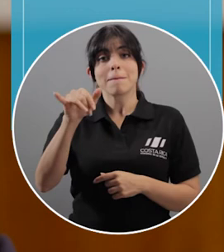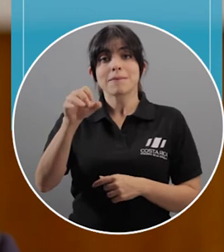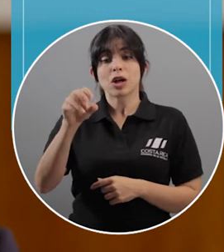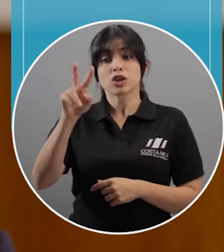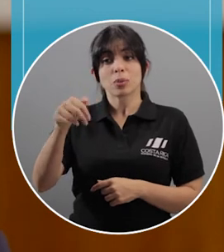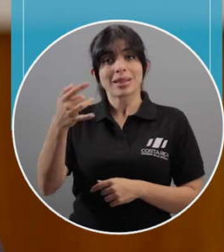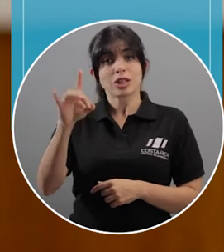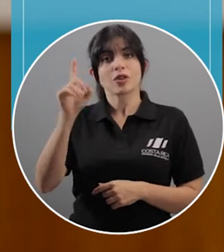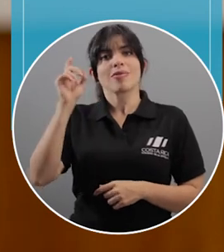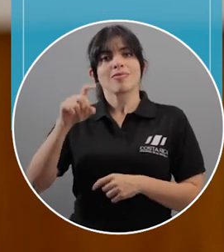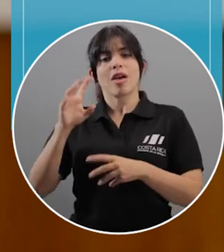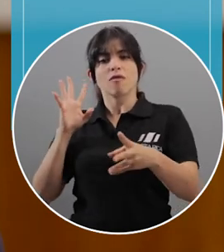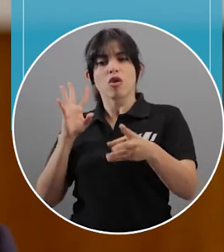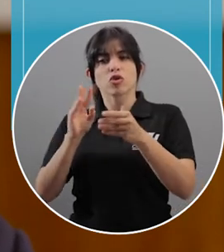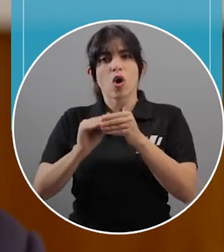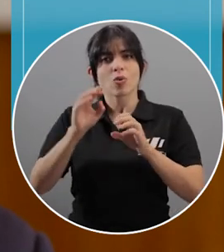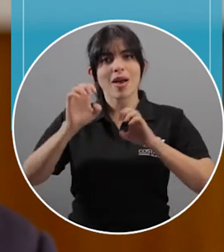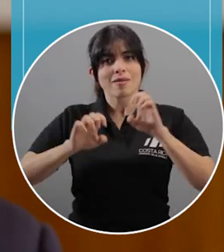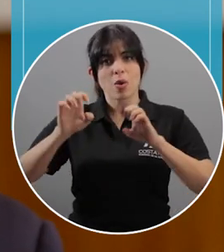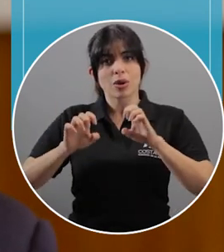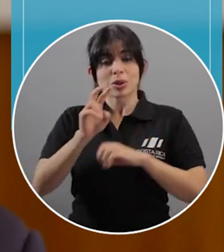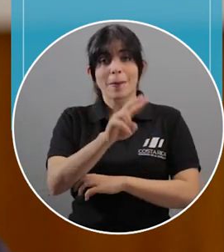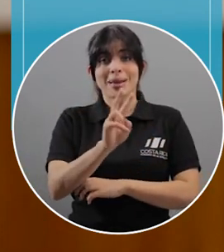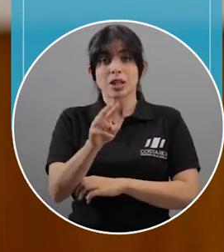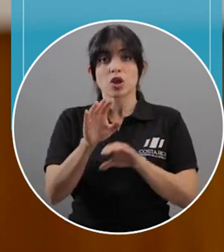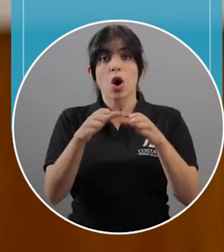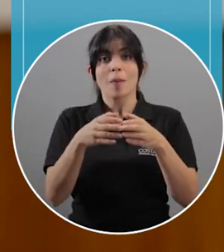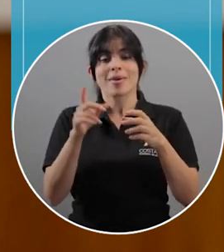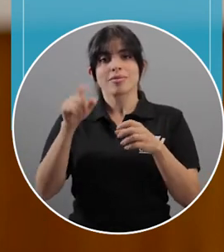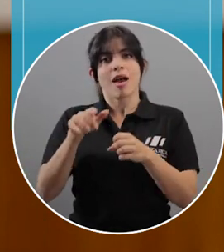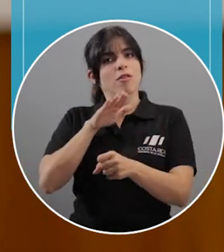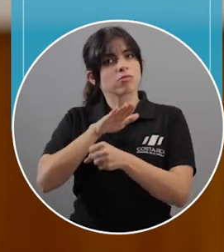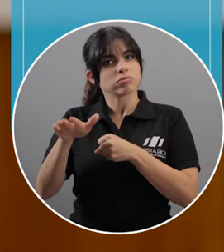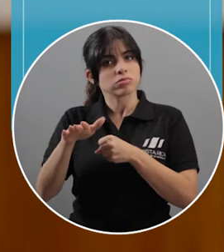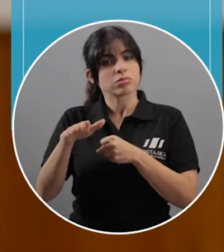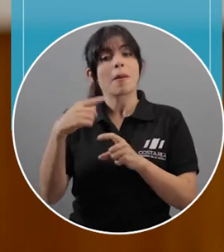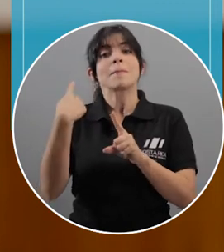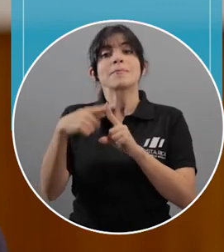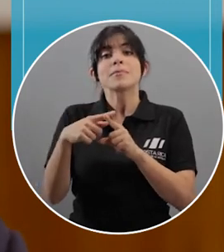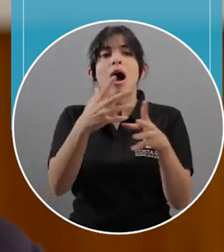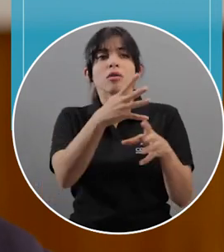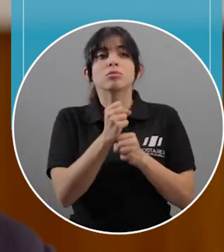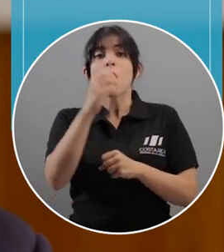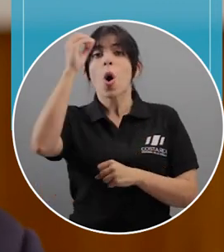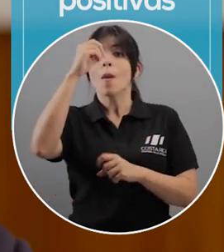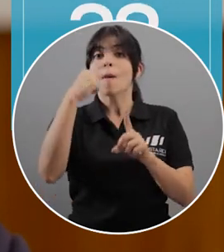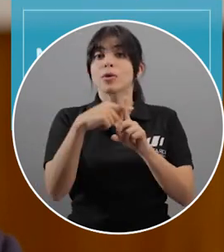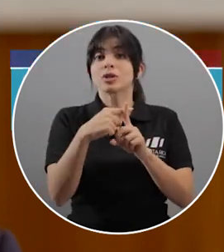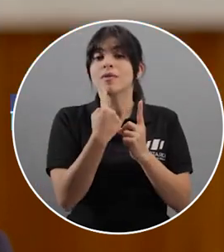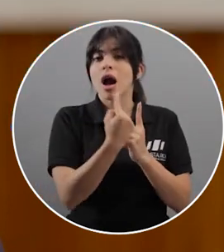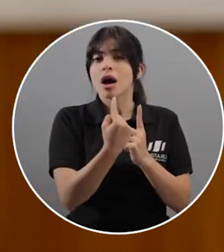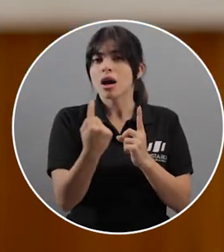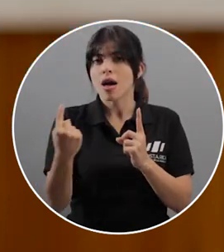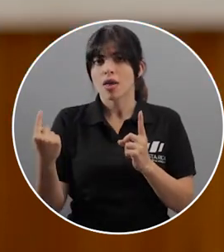mayo del 2018, las evaluaciones de los 22 comités y obtener opiniones positivas de